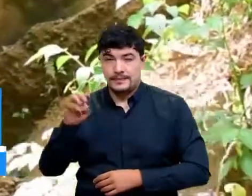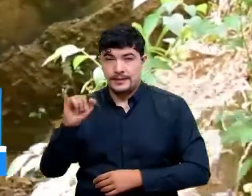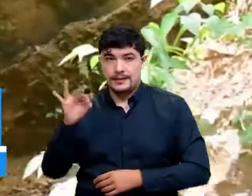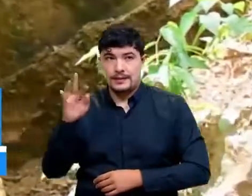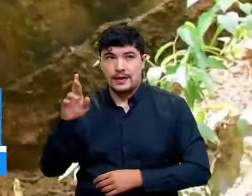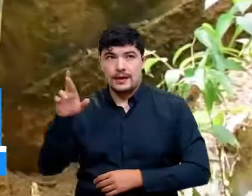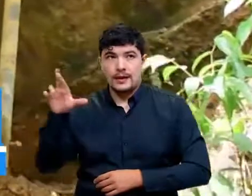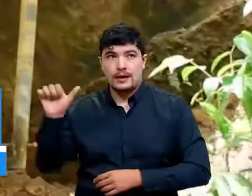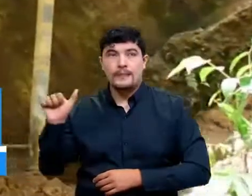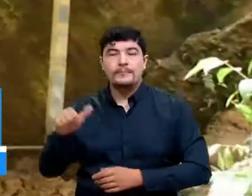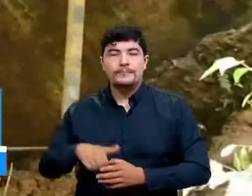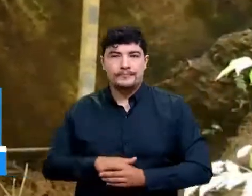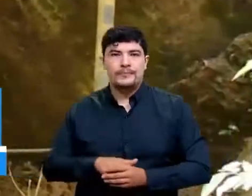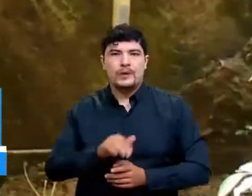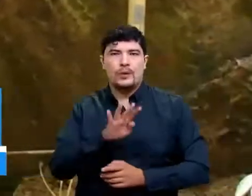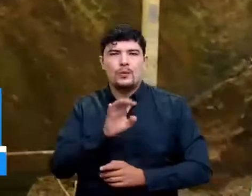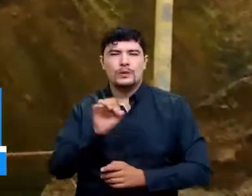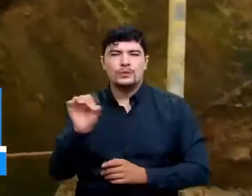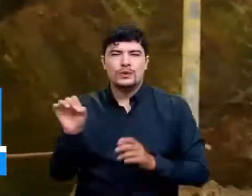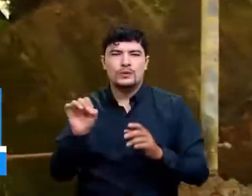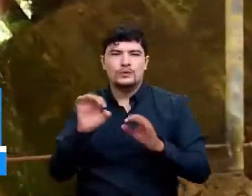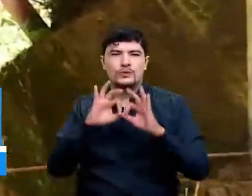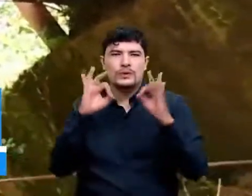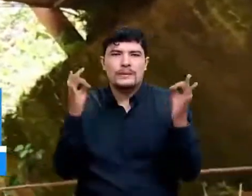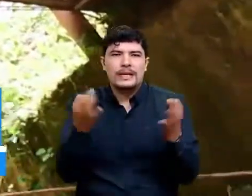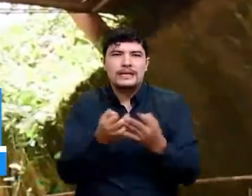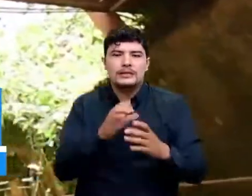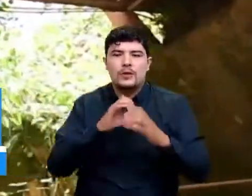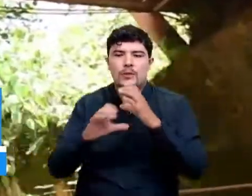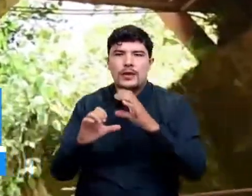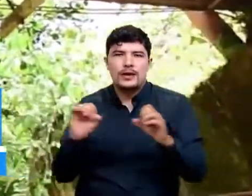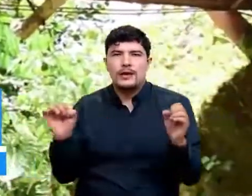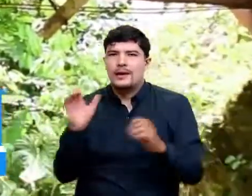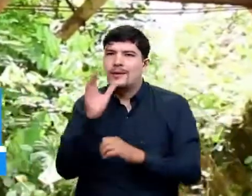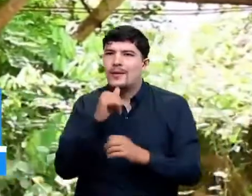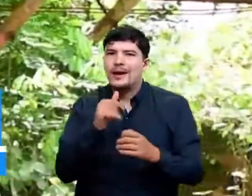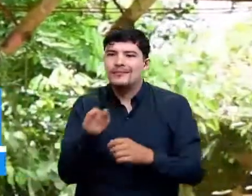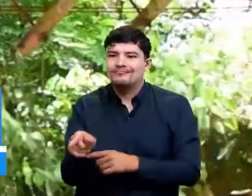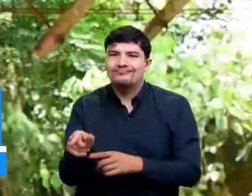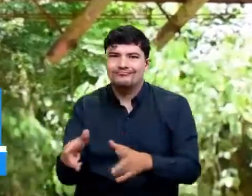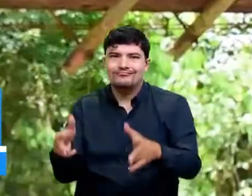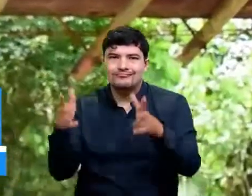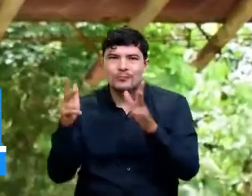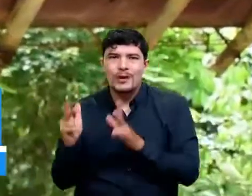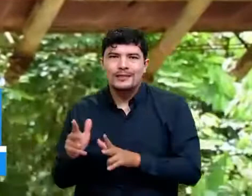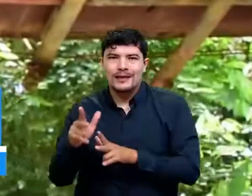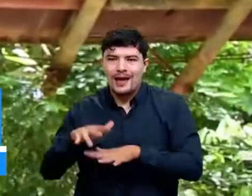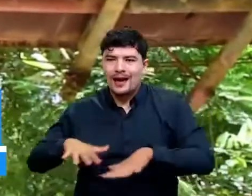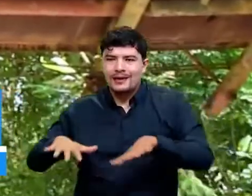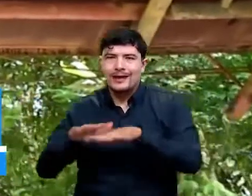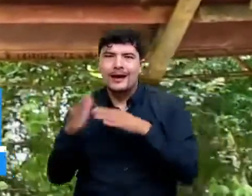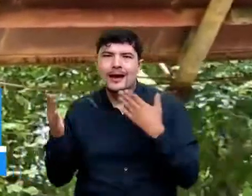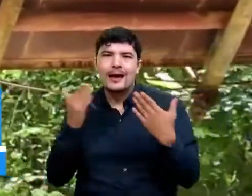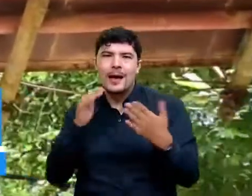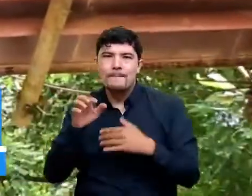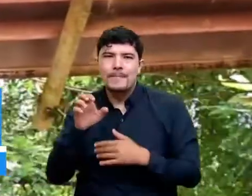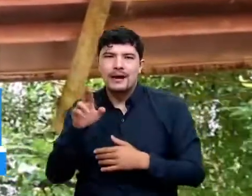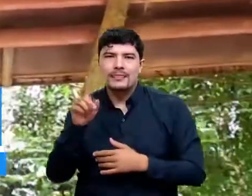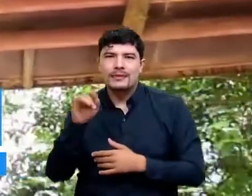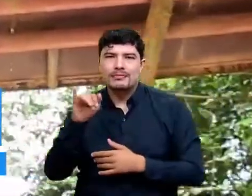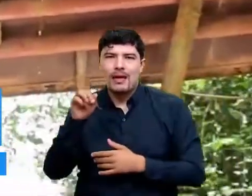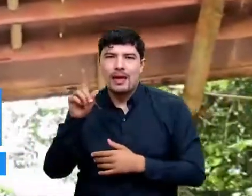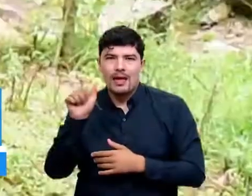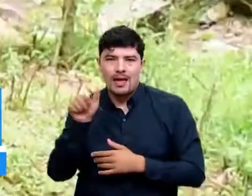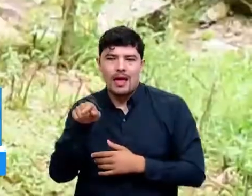quedaron incomunicadas tras la caída de un puente sobre la quebrada La Pérdida en la vereda La Jota. Nos